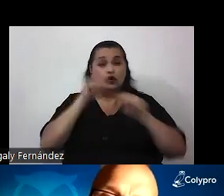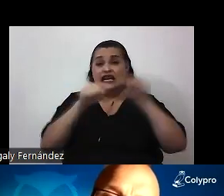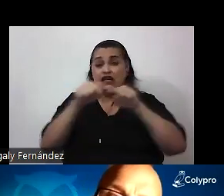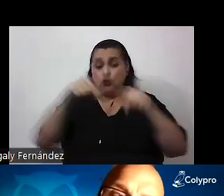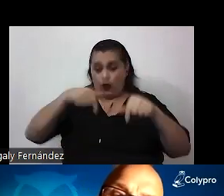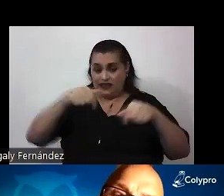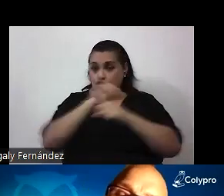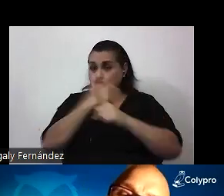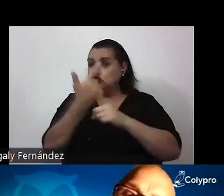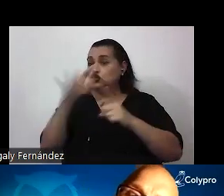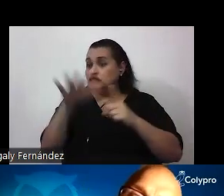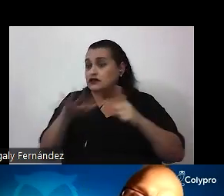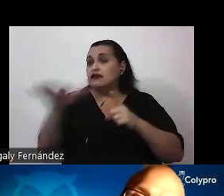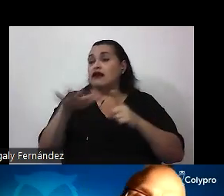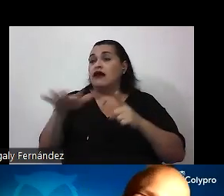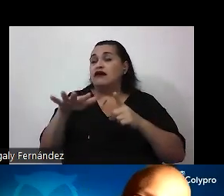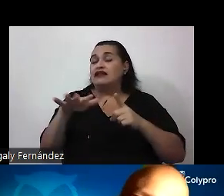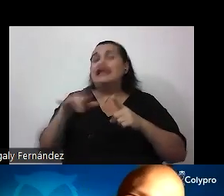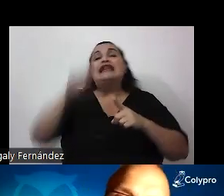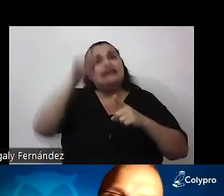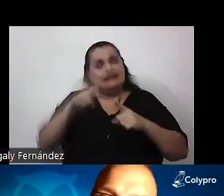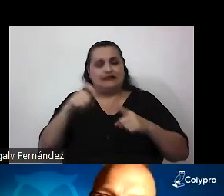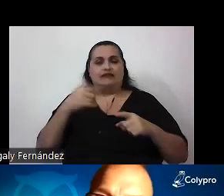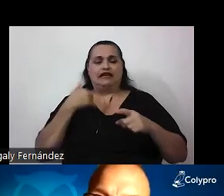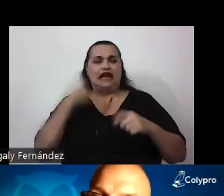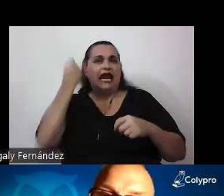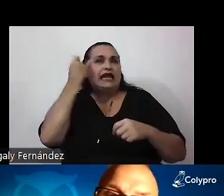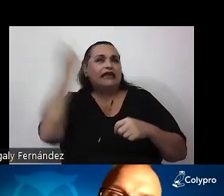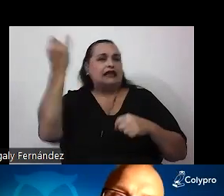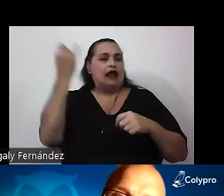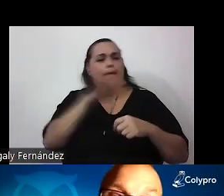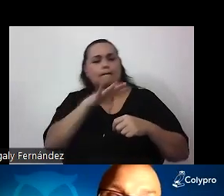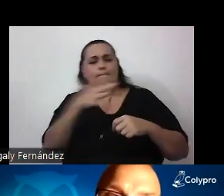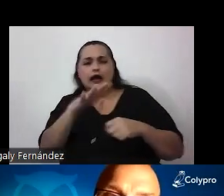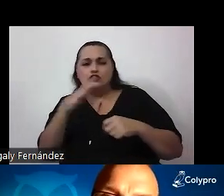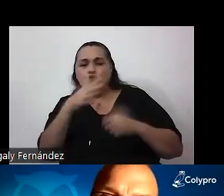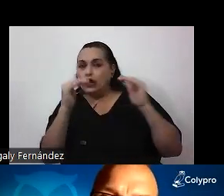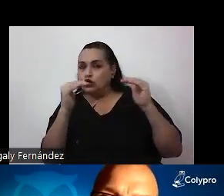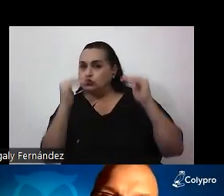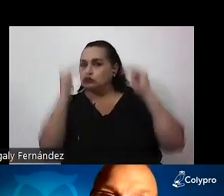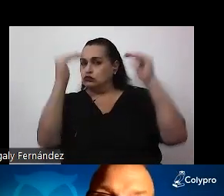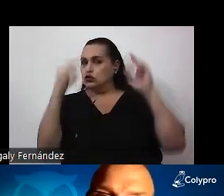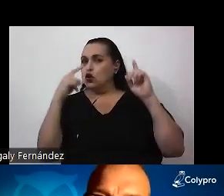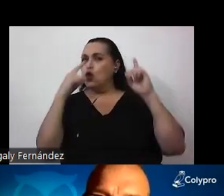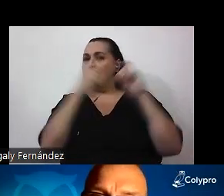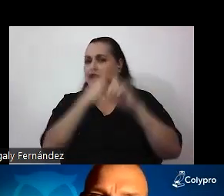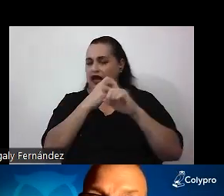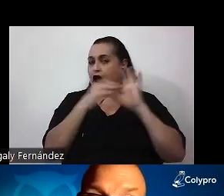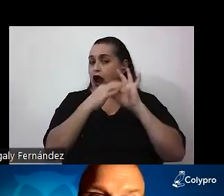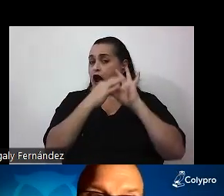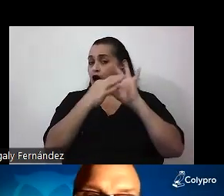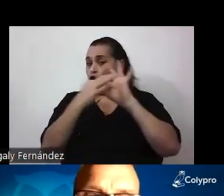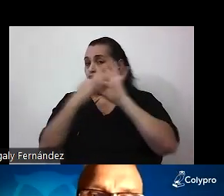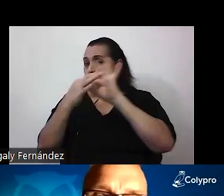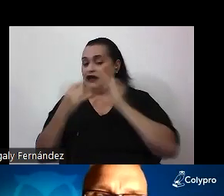si no se tiene una idea más o menos sofisticada, compleja, y acorde a las actuales